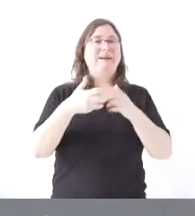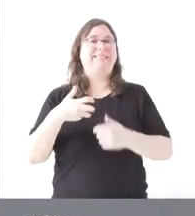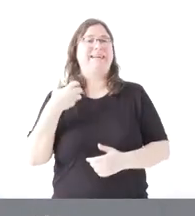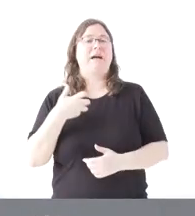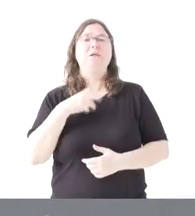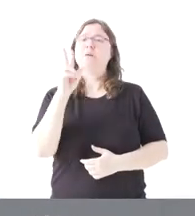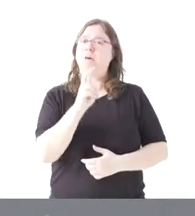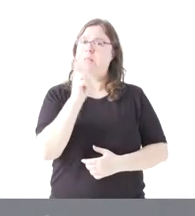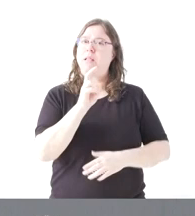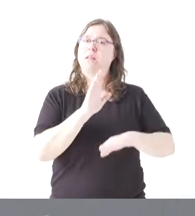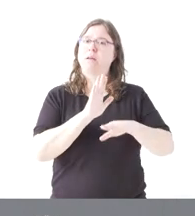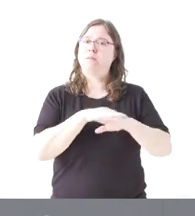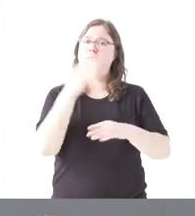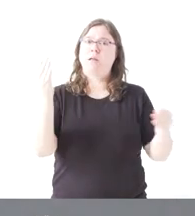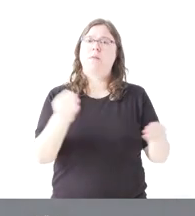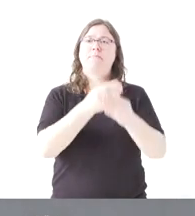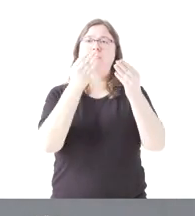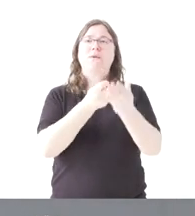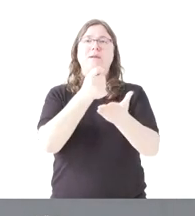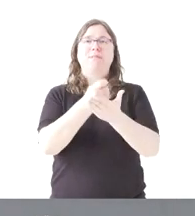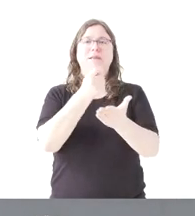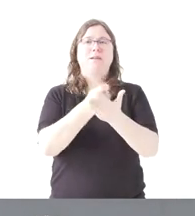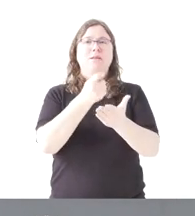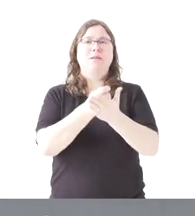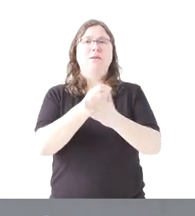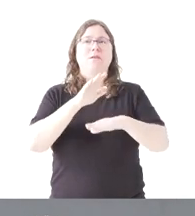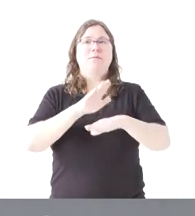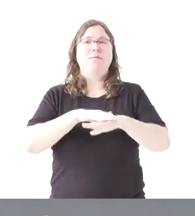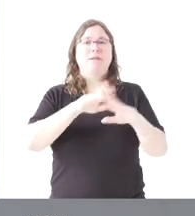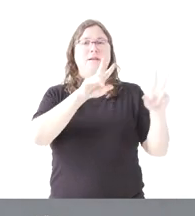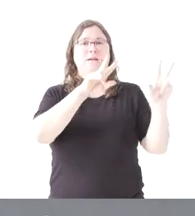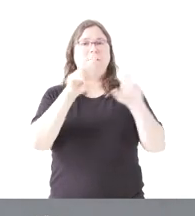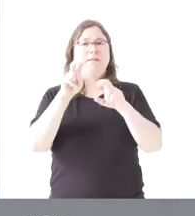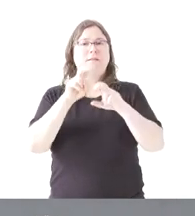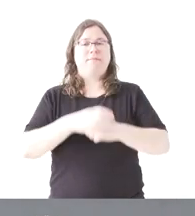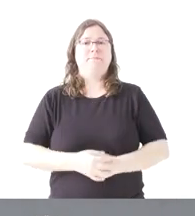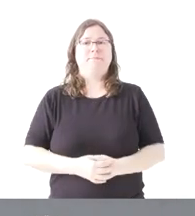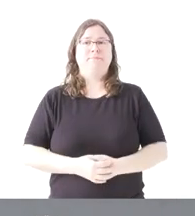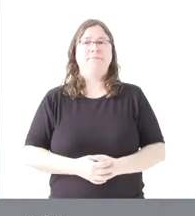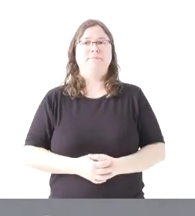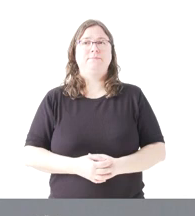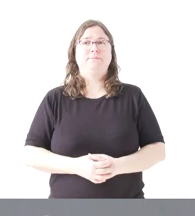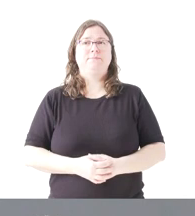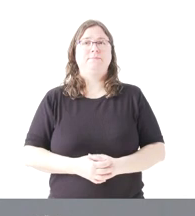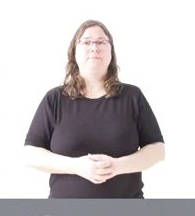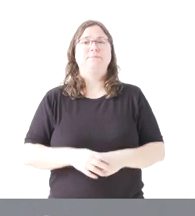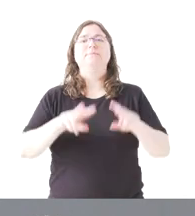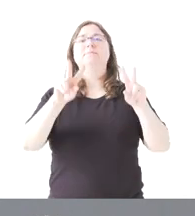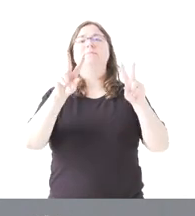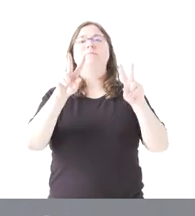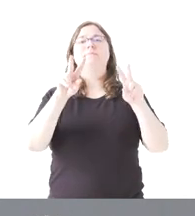útiles para seguir mejorando en la prestación que damos al conjunto de los ciudadanos también en materia tributaria. En materia de